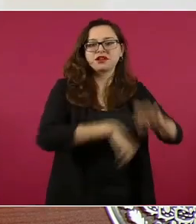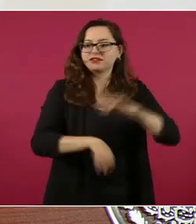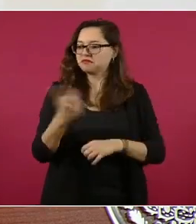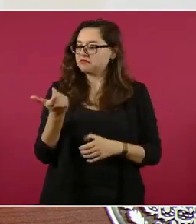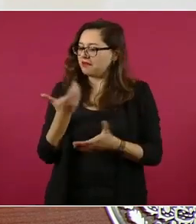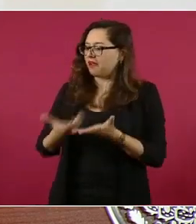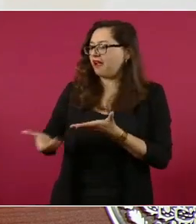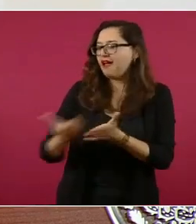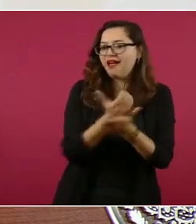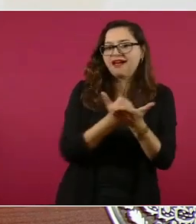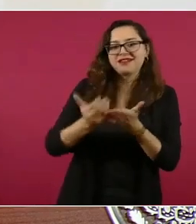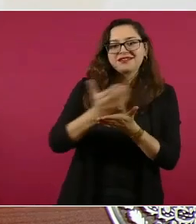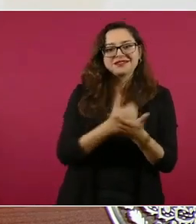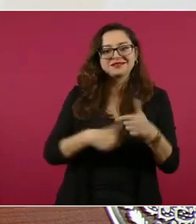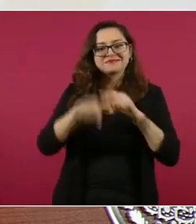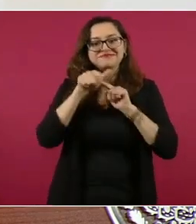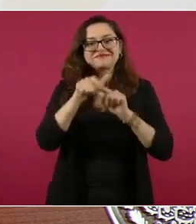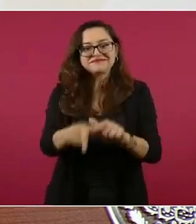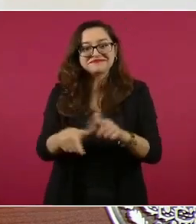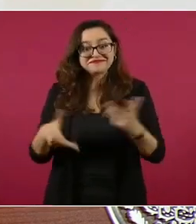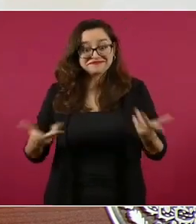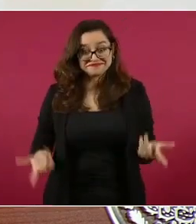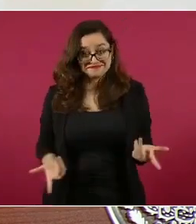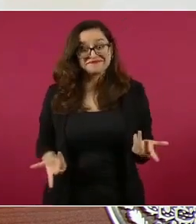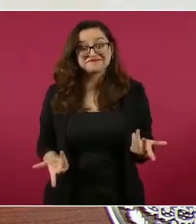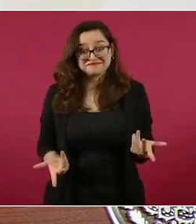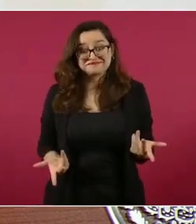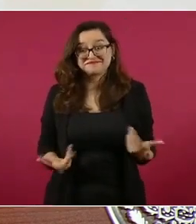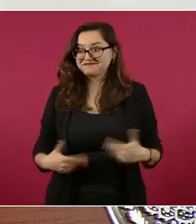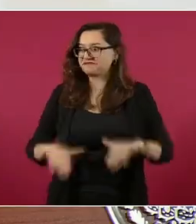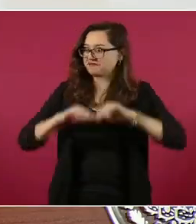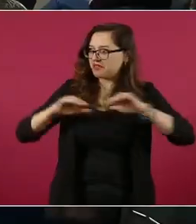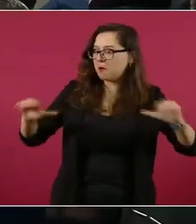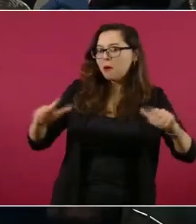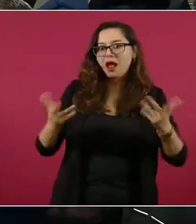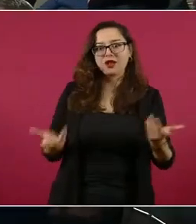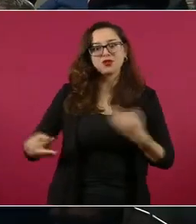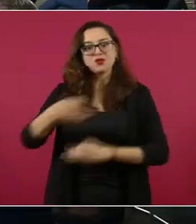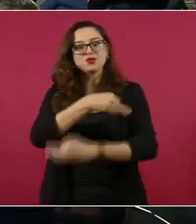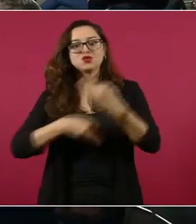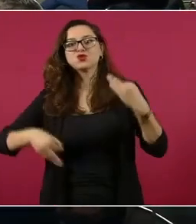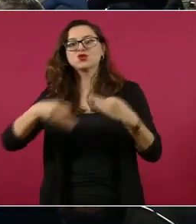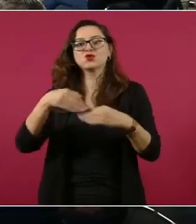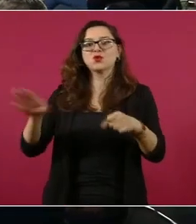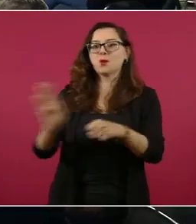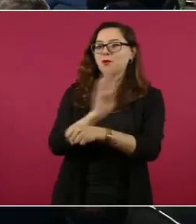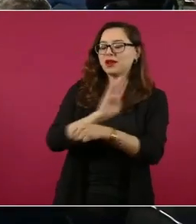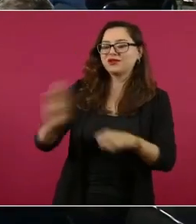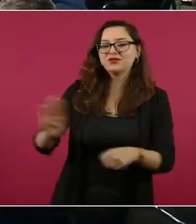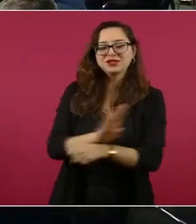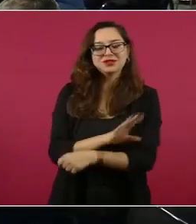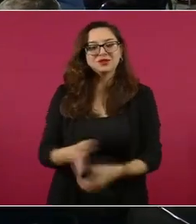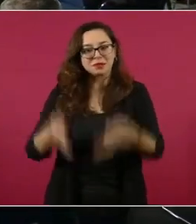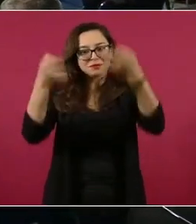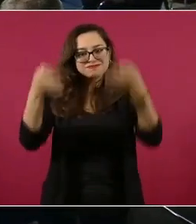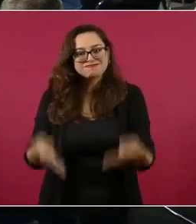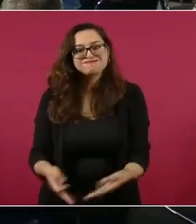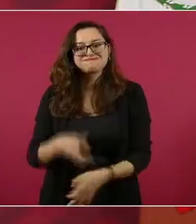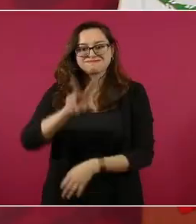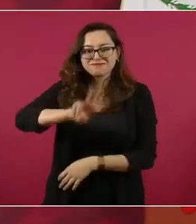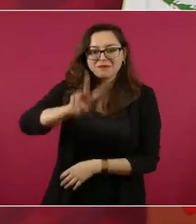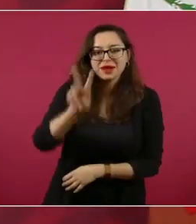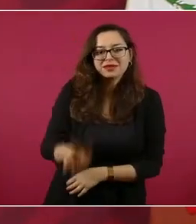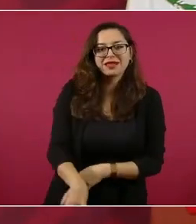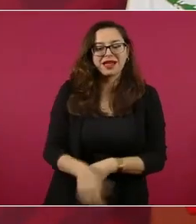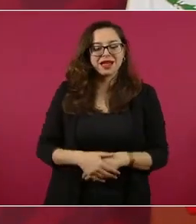Es una estrategia completamente distinta. Y lo otro es un cuento para robar, para